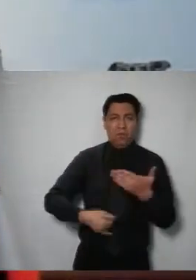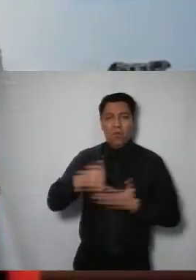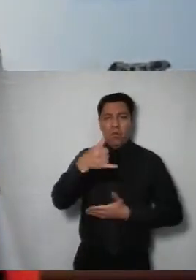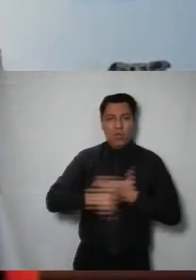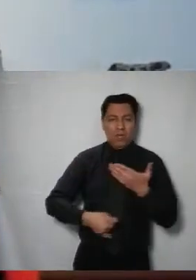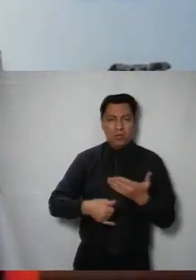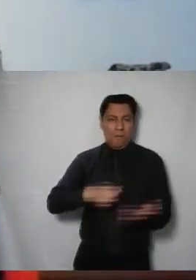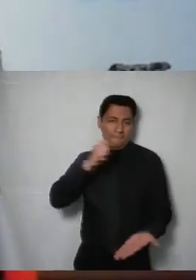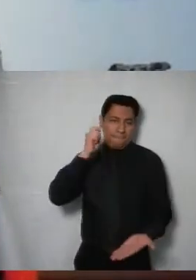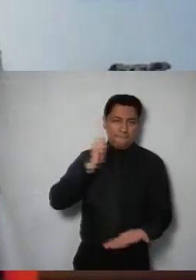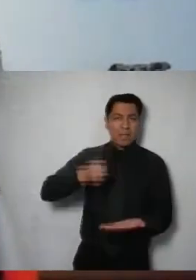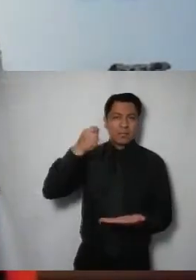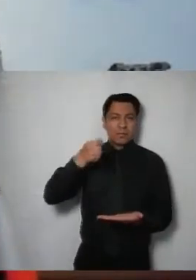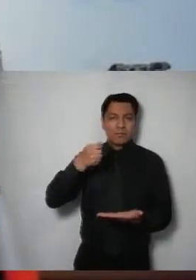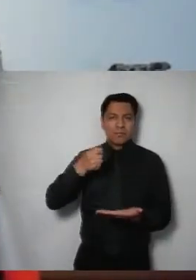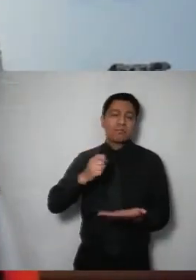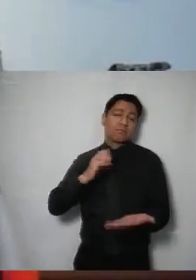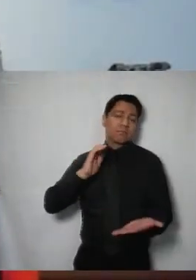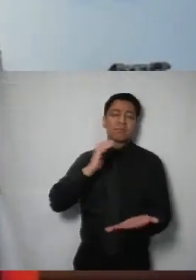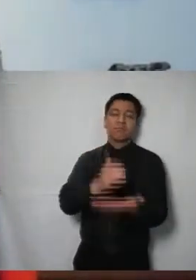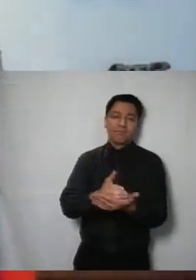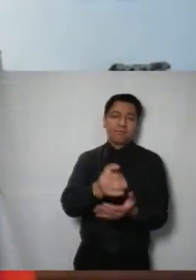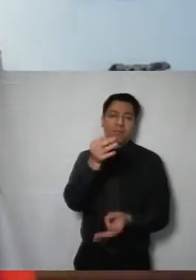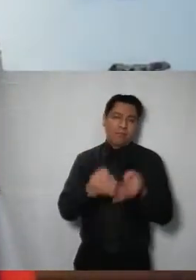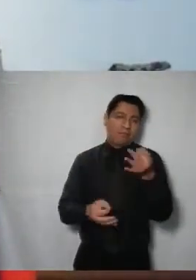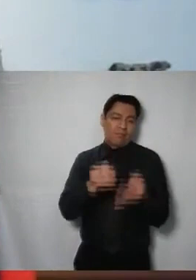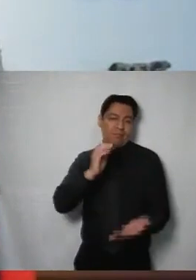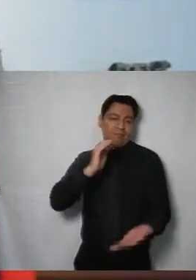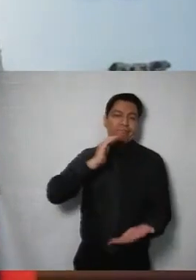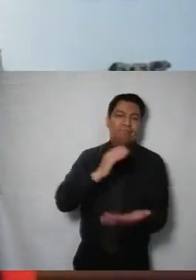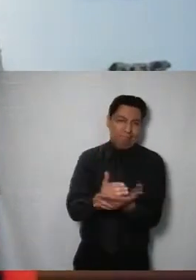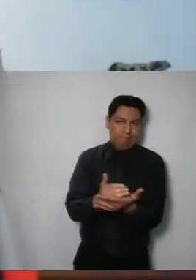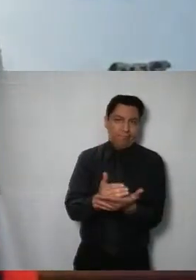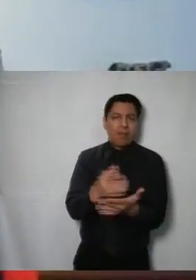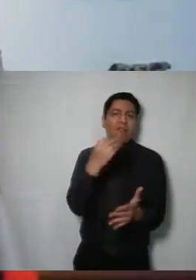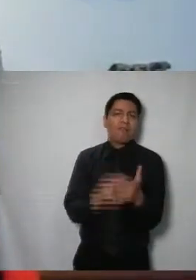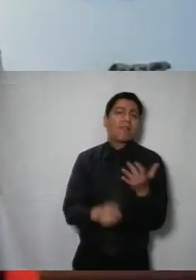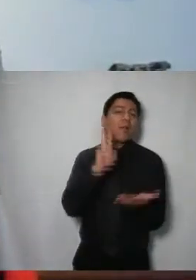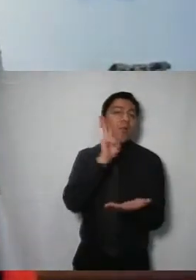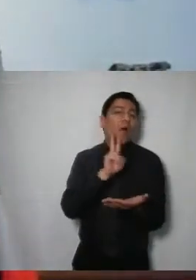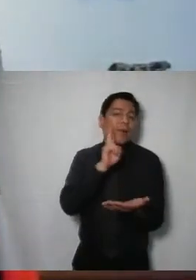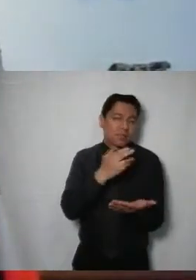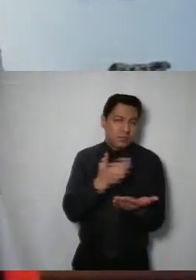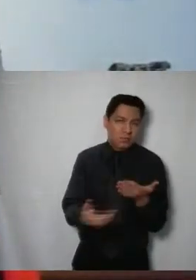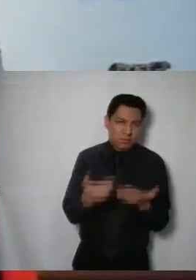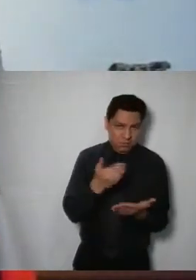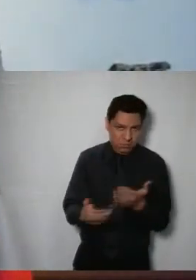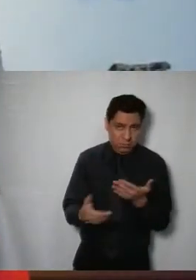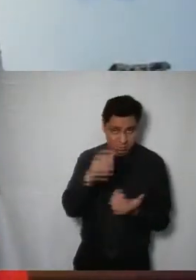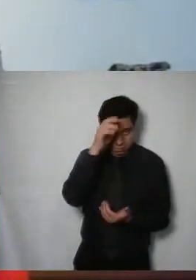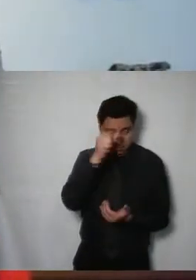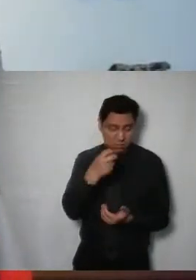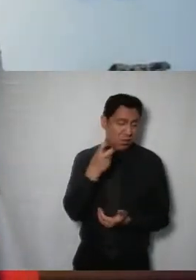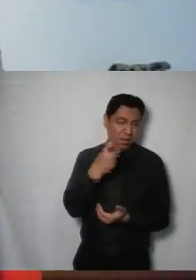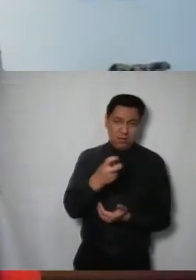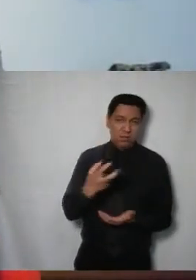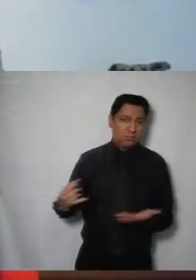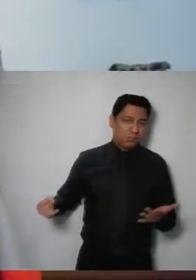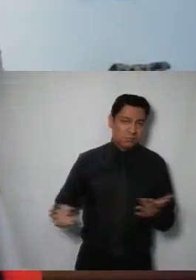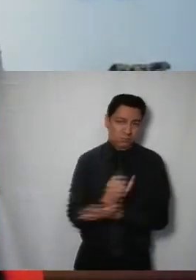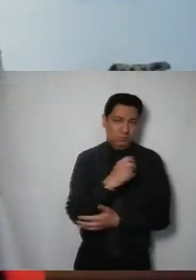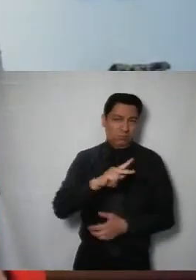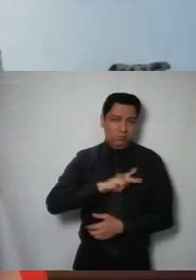resolución que sería el sobreseguimiento por quedar sin materia y ser avista y muy sencillamente ¿por qué? porque bueno